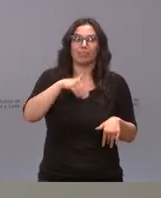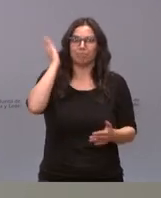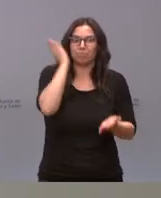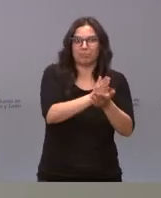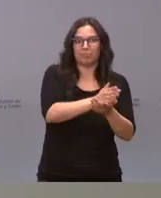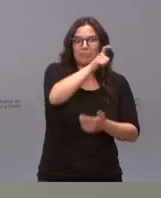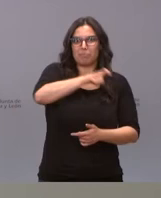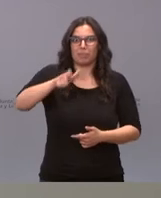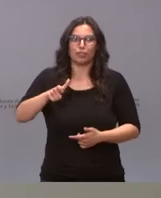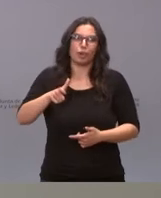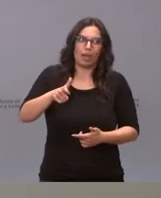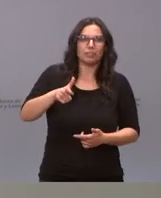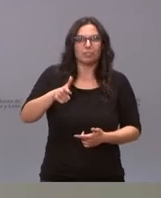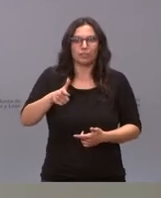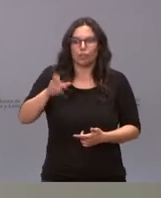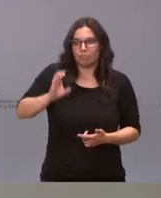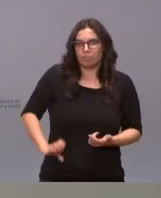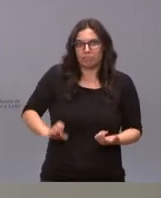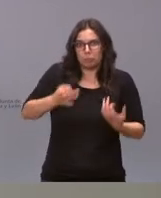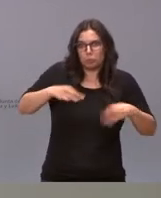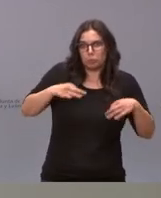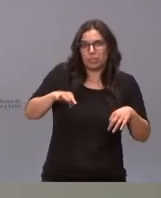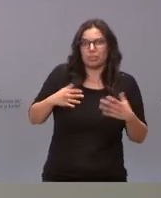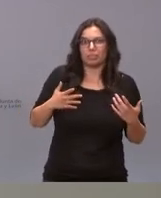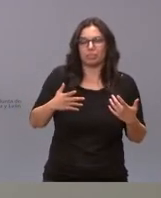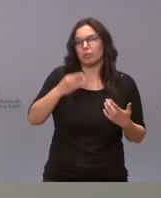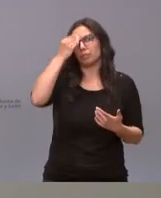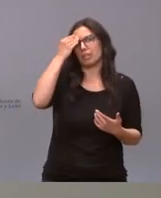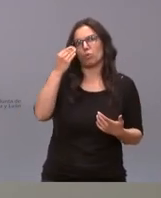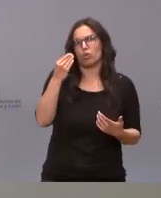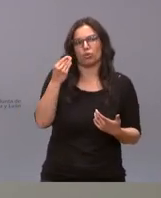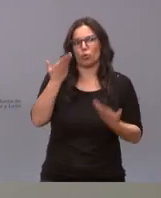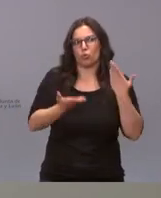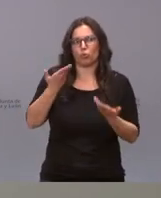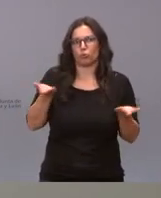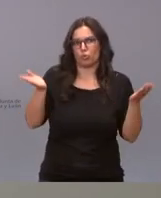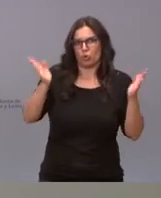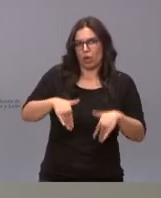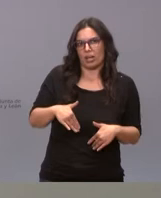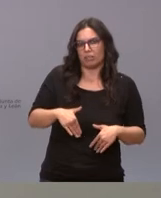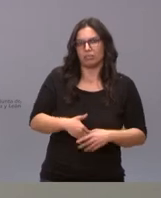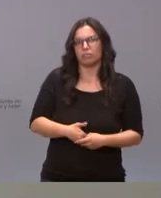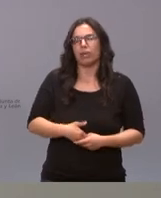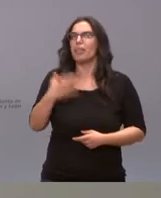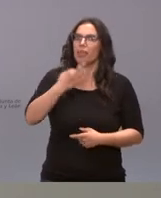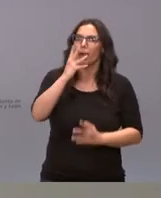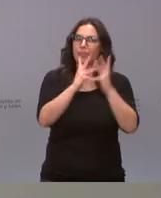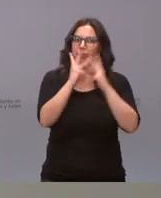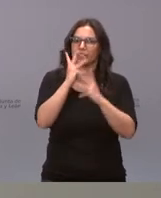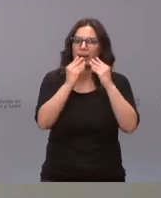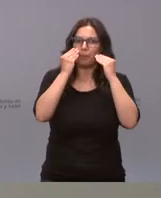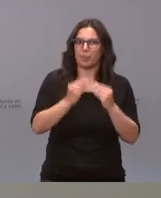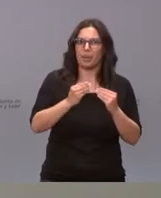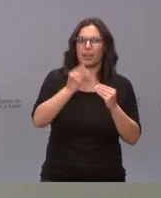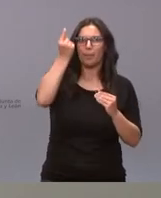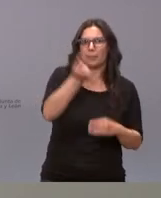personas con rentas más modestas por tanto no creemos que sea una medida justa ni necesaria hay que administrarse bien hay que administrar bien